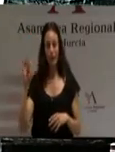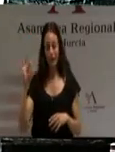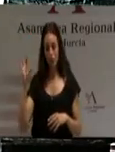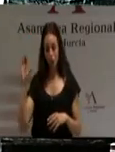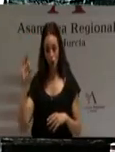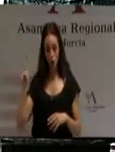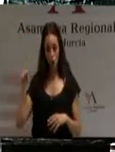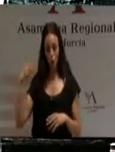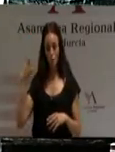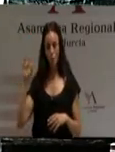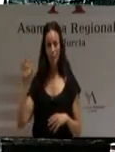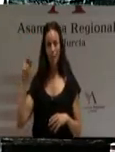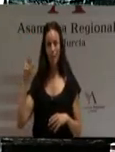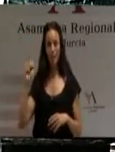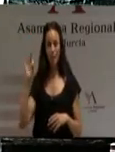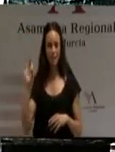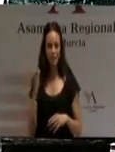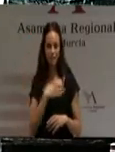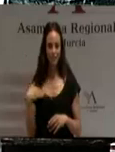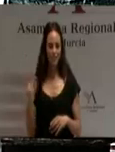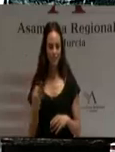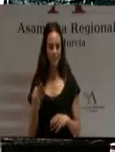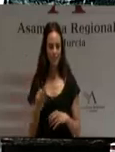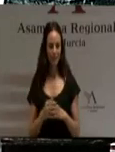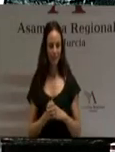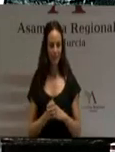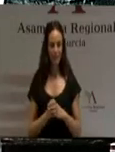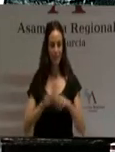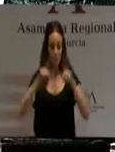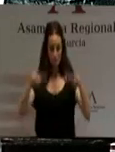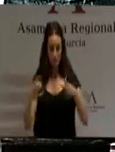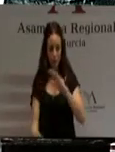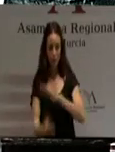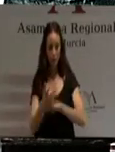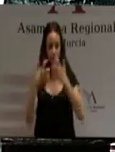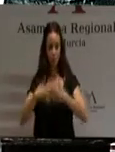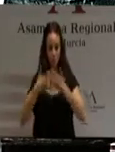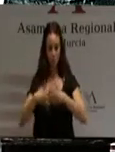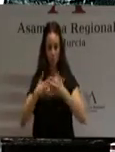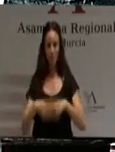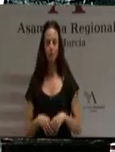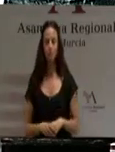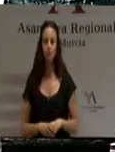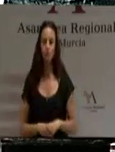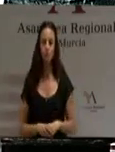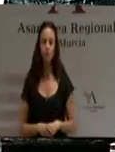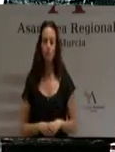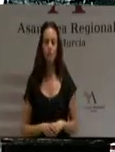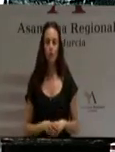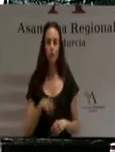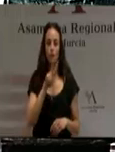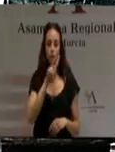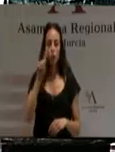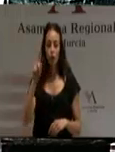las aportaciones de esta planta. Hoy la desaladora funciona al 20% de su producción, que son 21 hectómetros